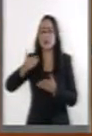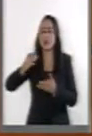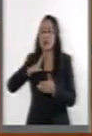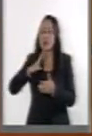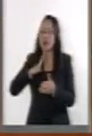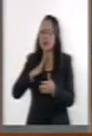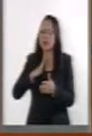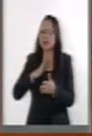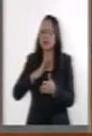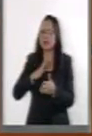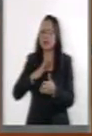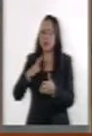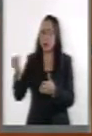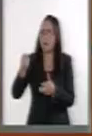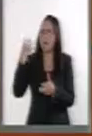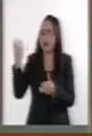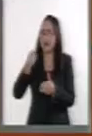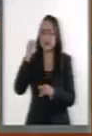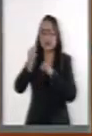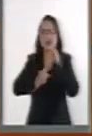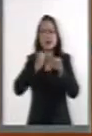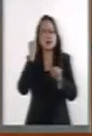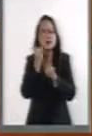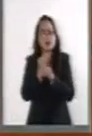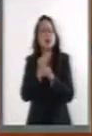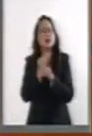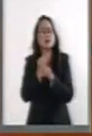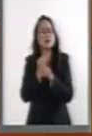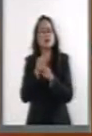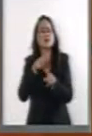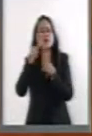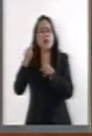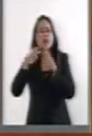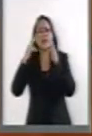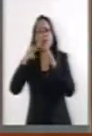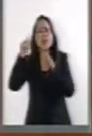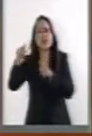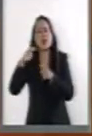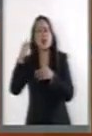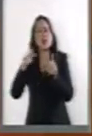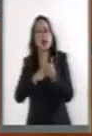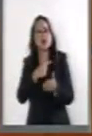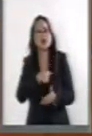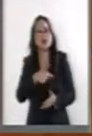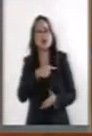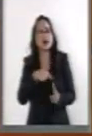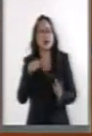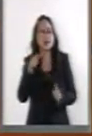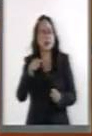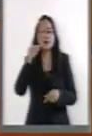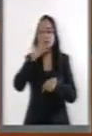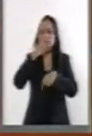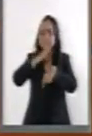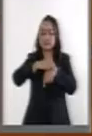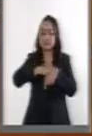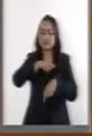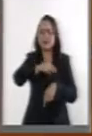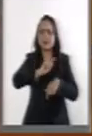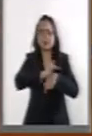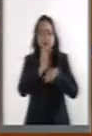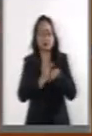conferencia internacional celebrada en Ginebra, Suiza, hizo un llamado a nuestro país para